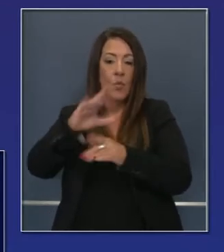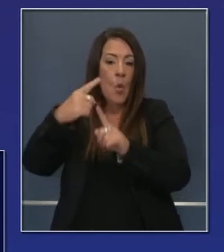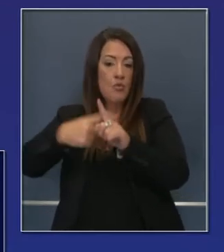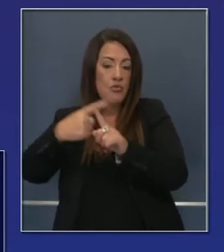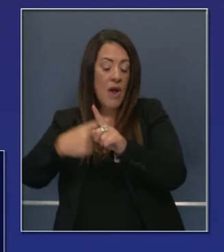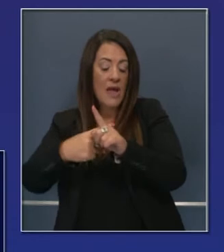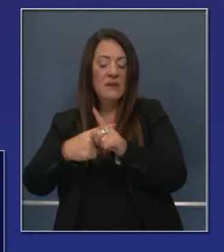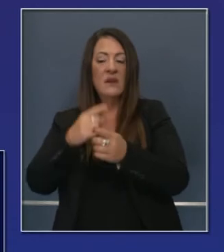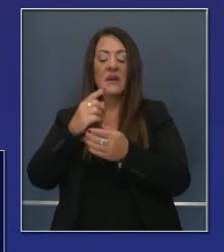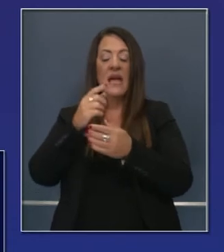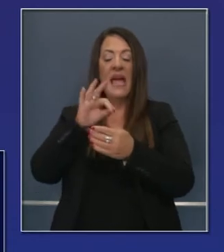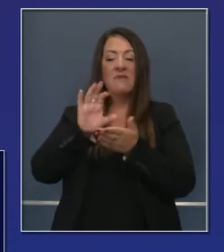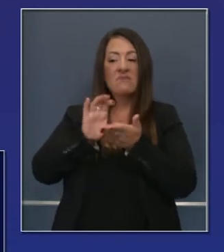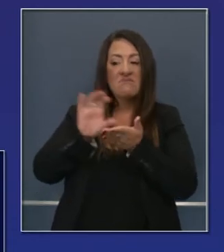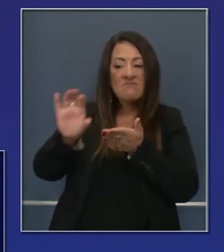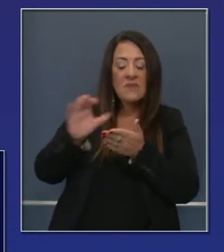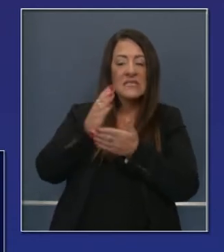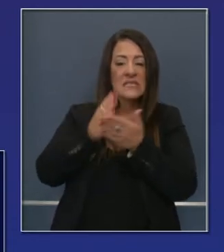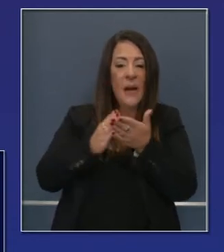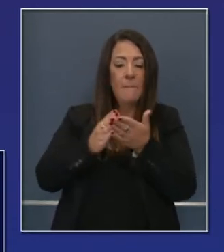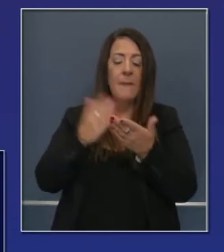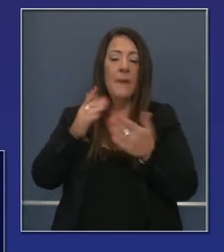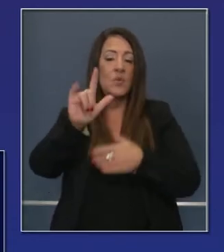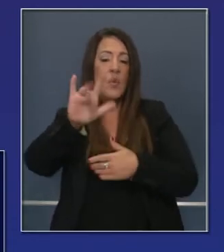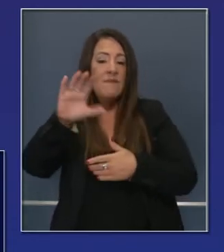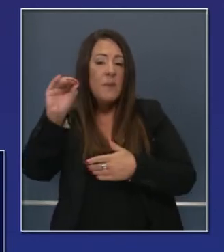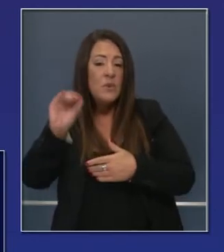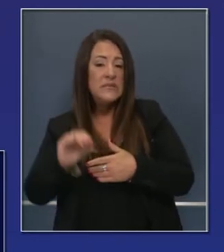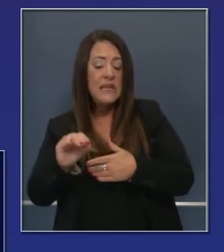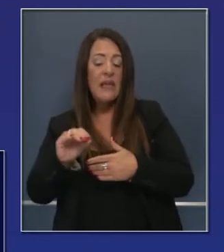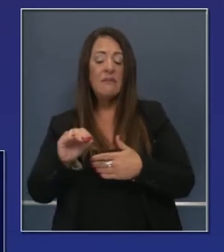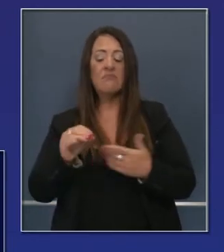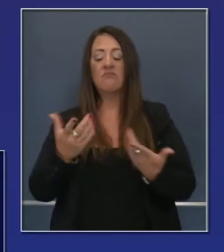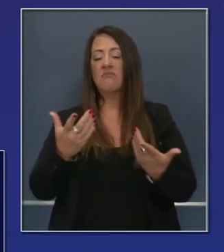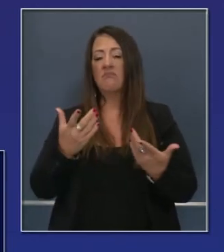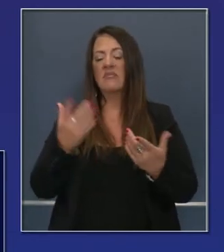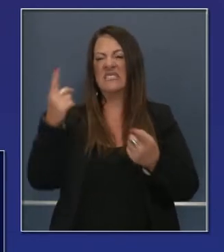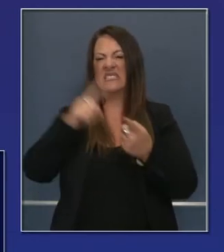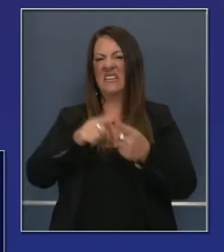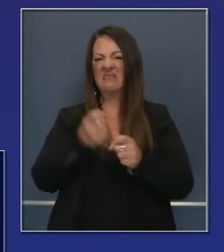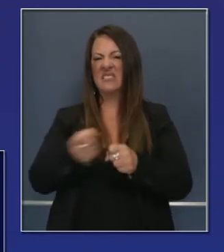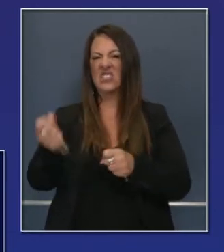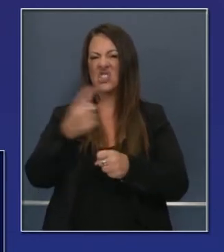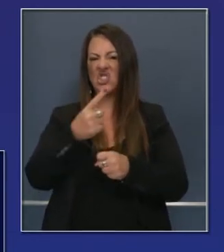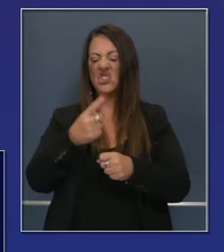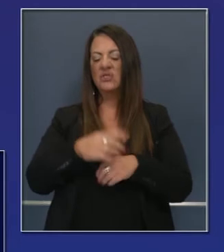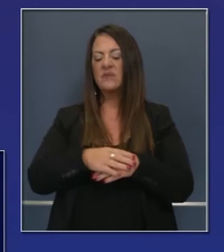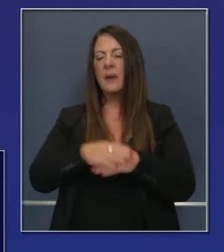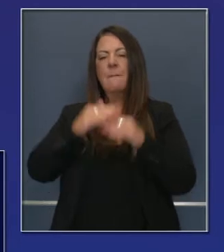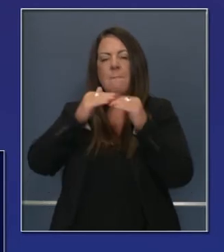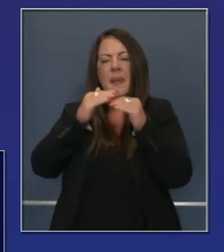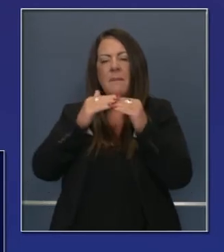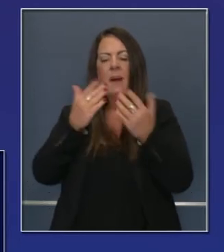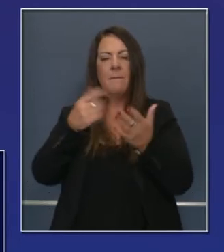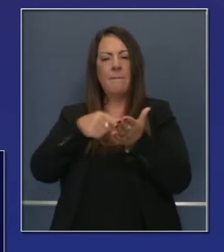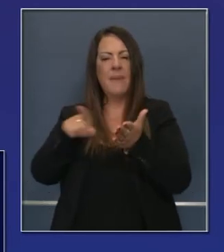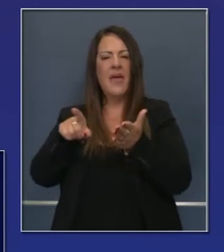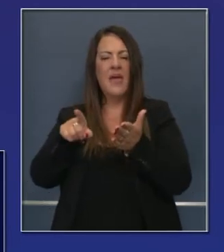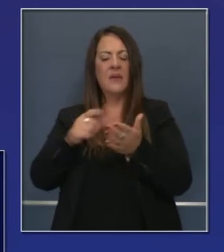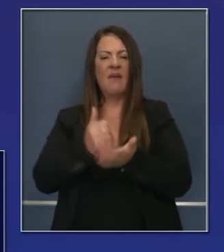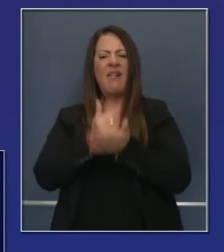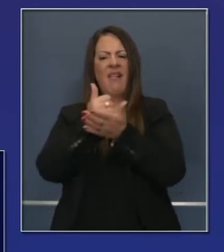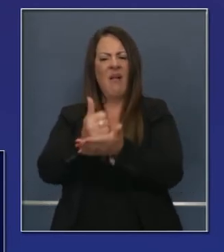parciales durante los próximos meses, que es aproximadamente el 25% mínimo, por lo menos el